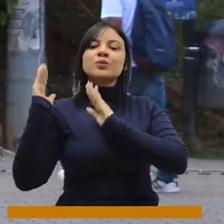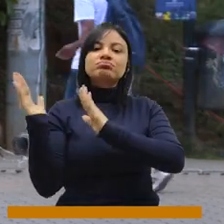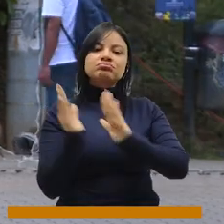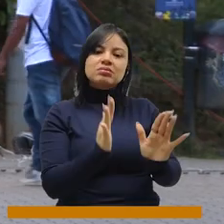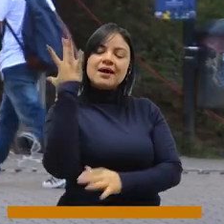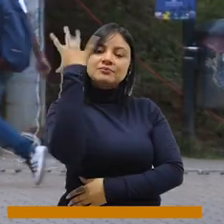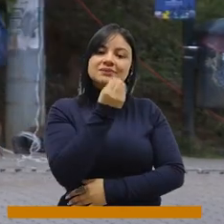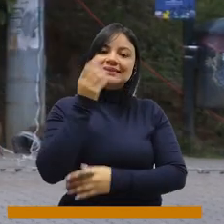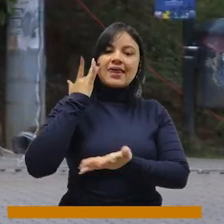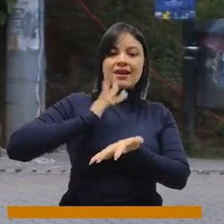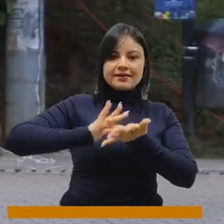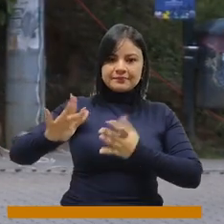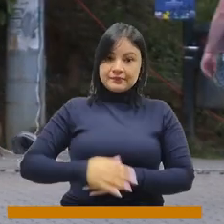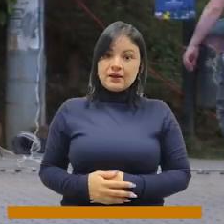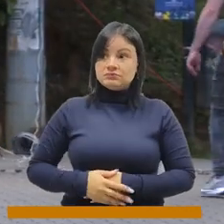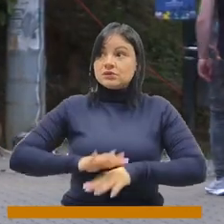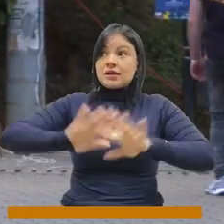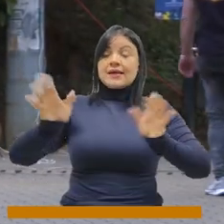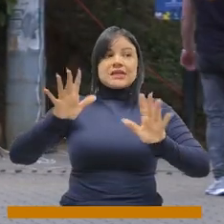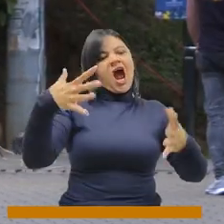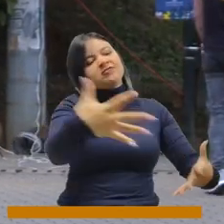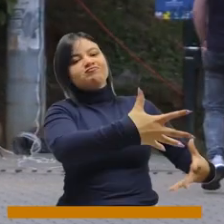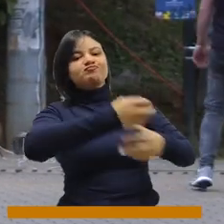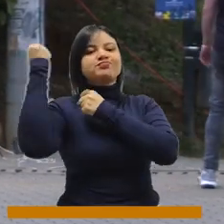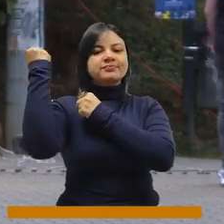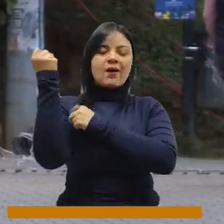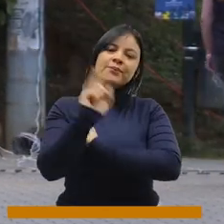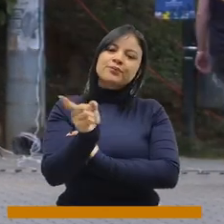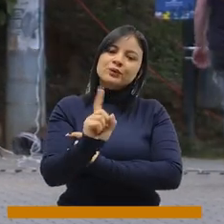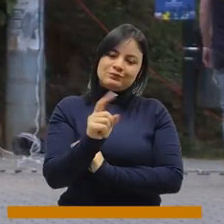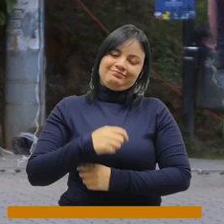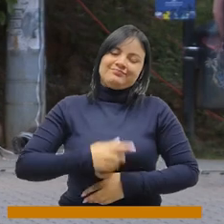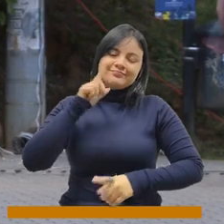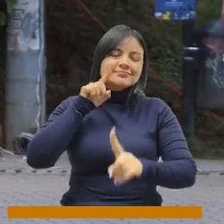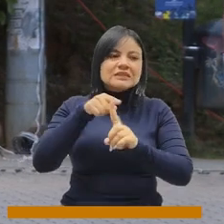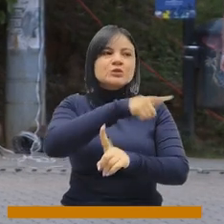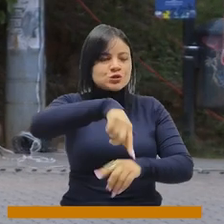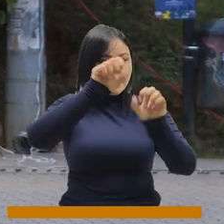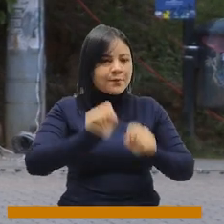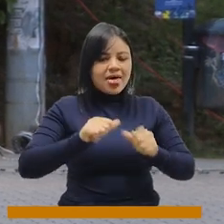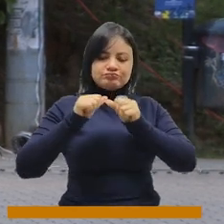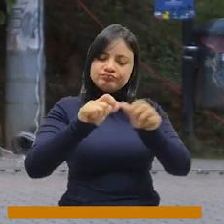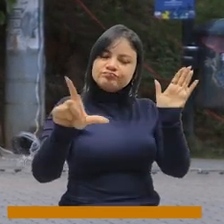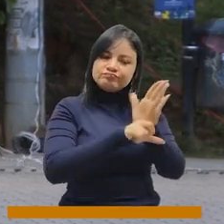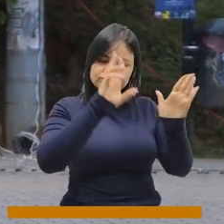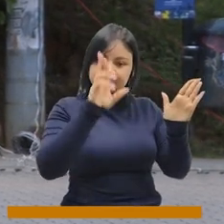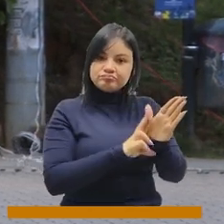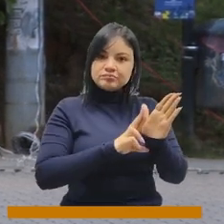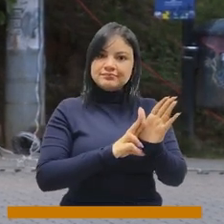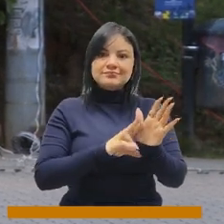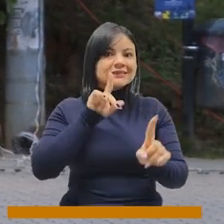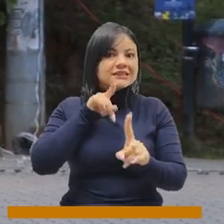operación ordenada, limpia, así que no es llevárseles las cosas, es tratar de formalizarlos para que